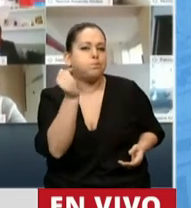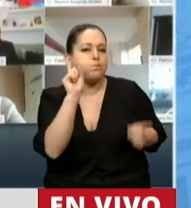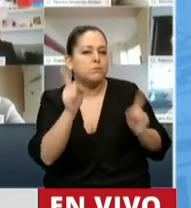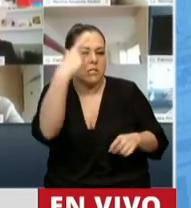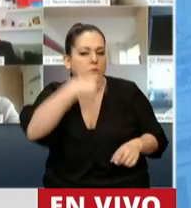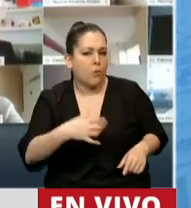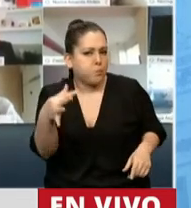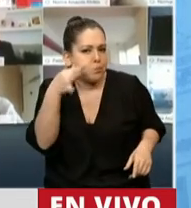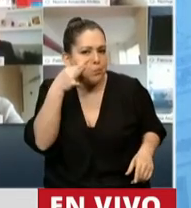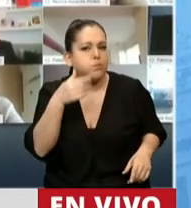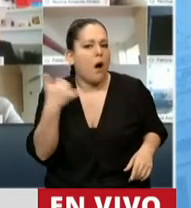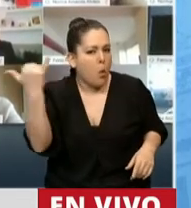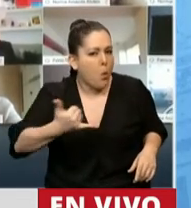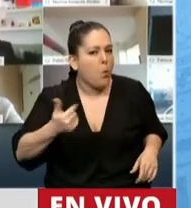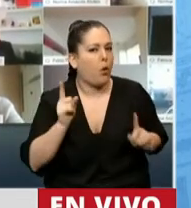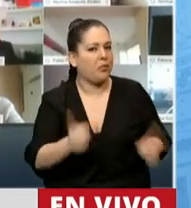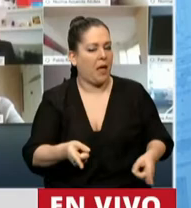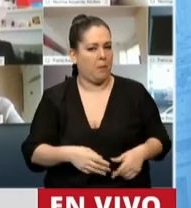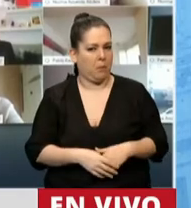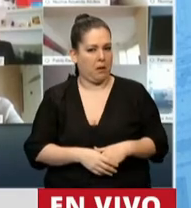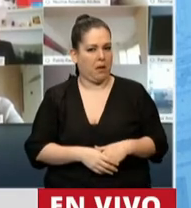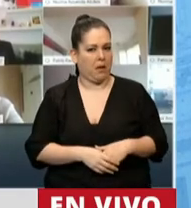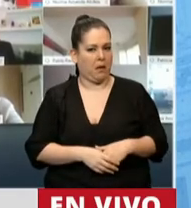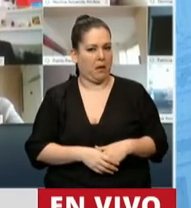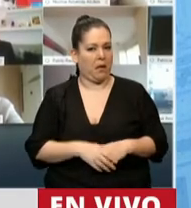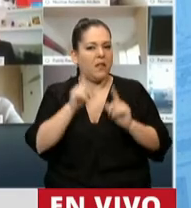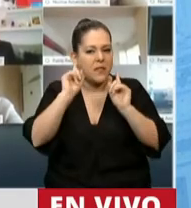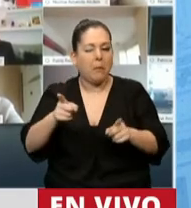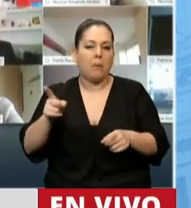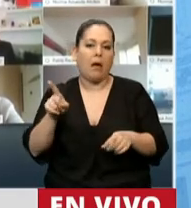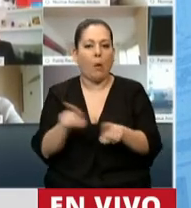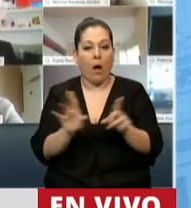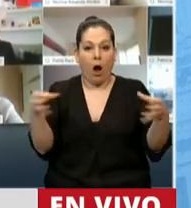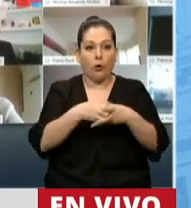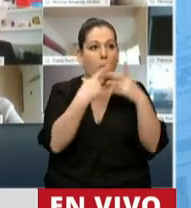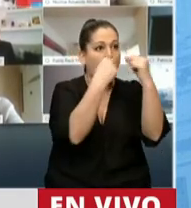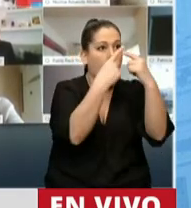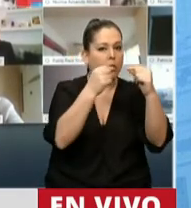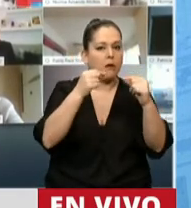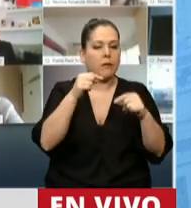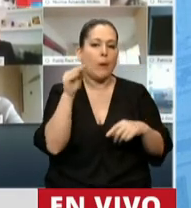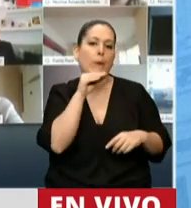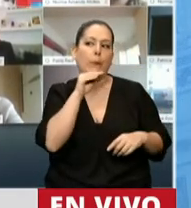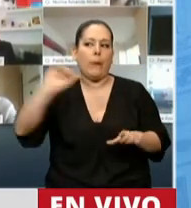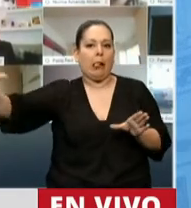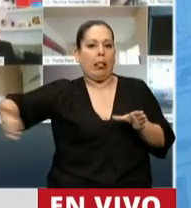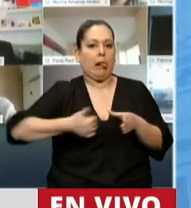también. Y nos ponían a los infiltrados de las fuerzas de seguridad en las movilizaciones.